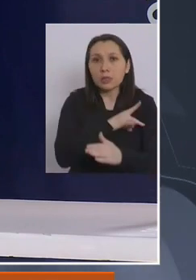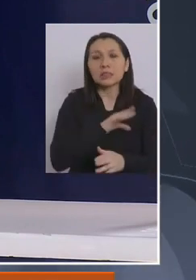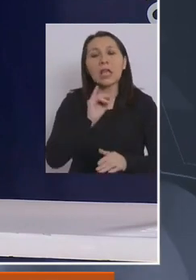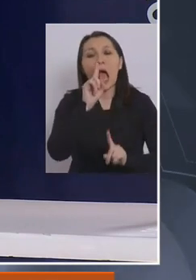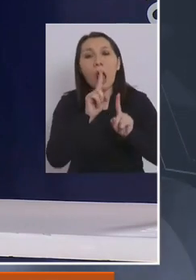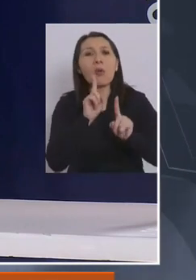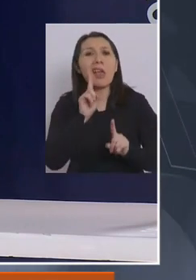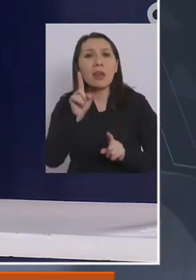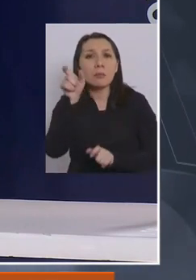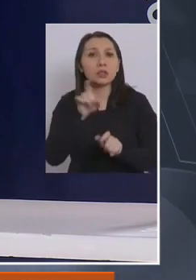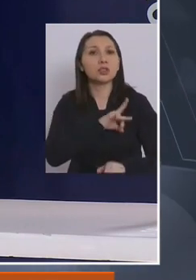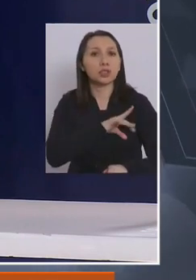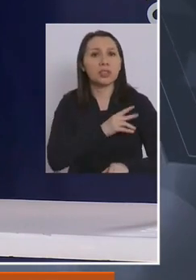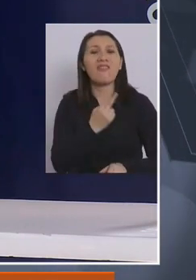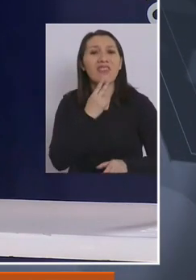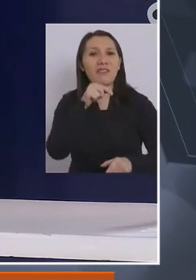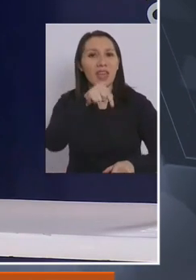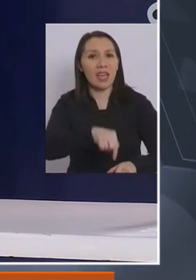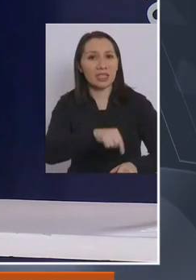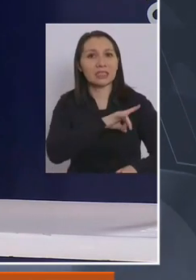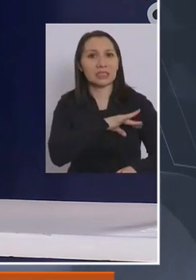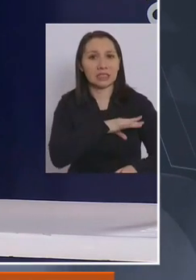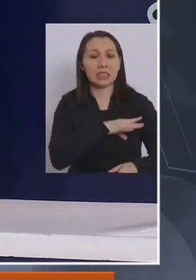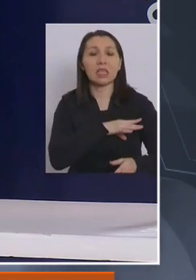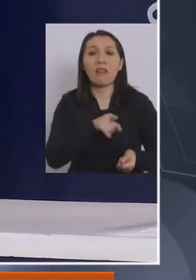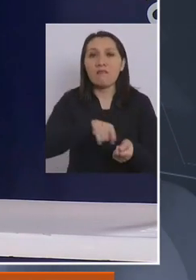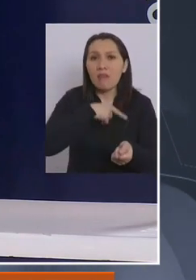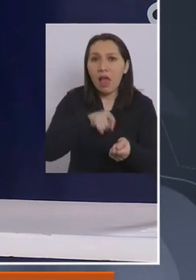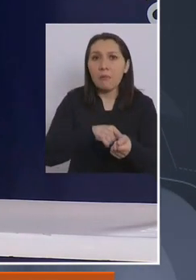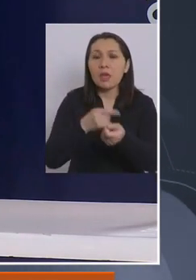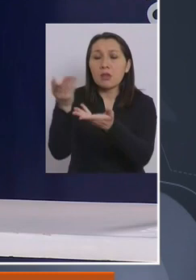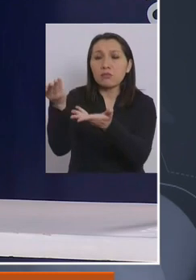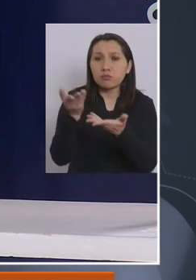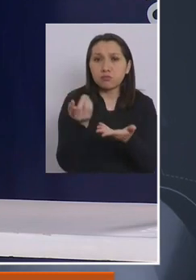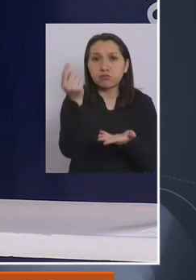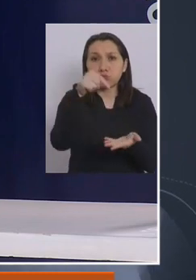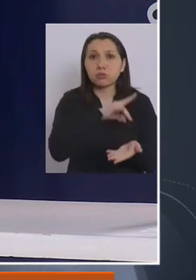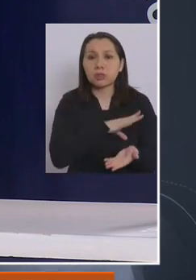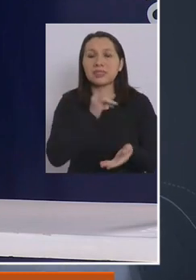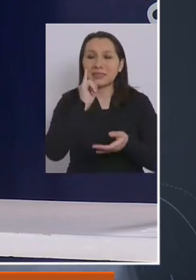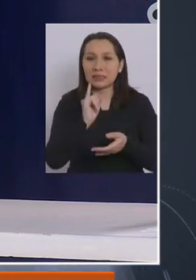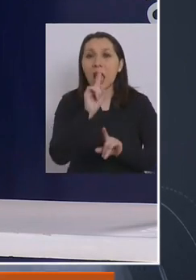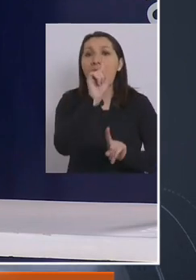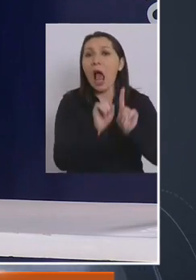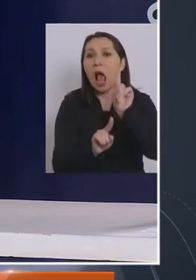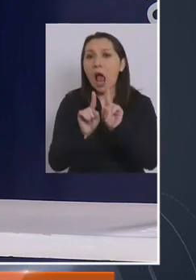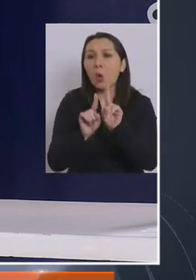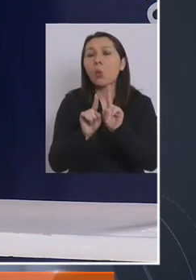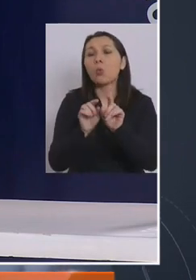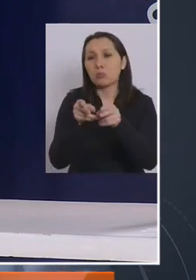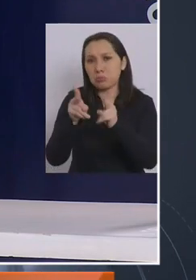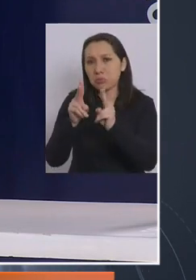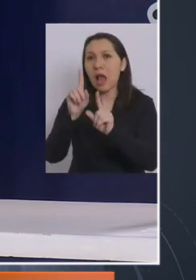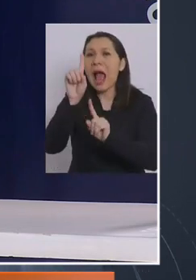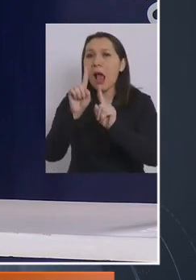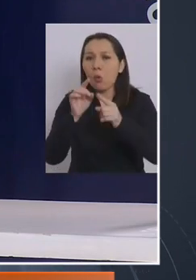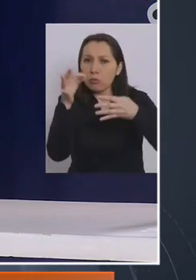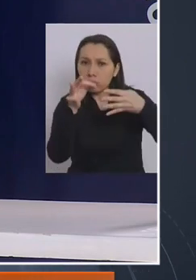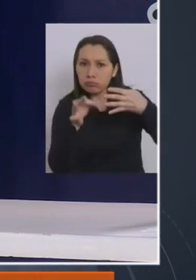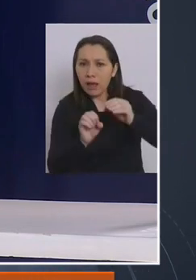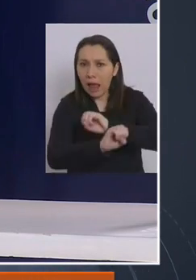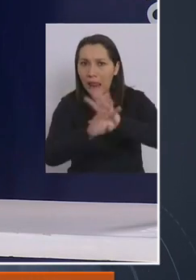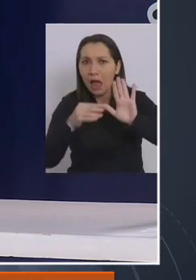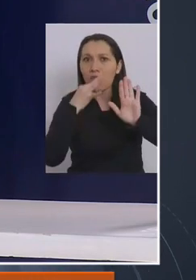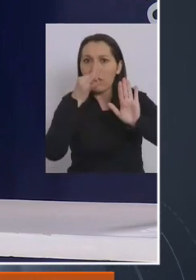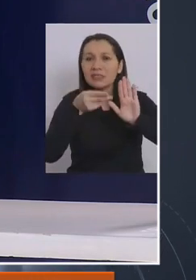los chilenos, los residentes en Chile, los familiares de los residentes en Chile y algunas excepciones que hoy están definidas,